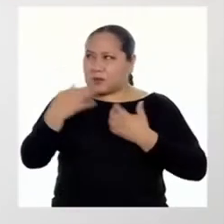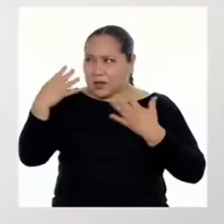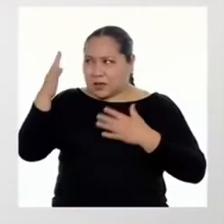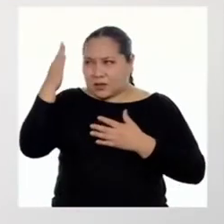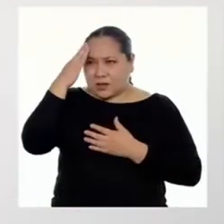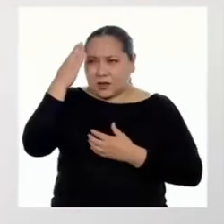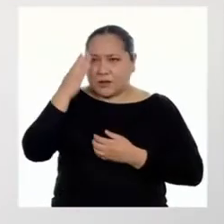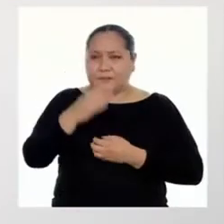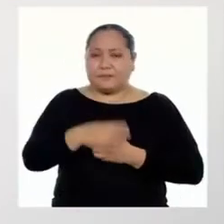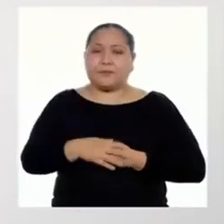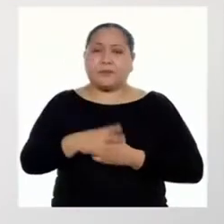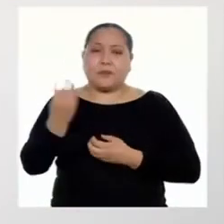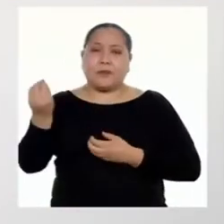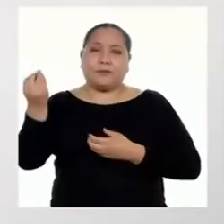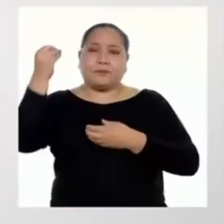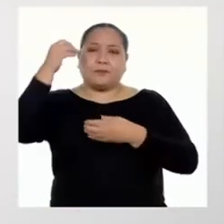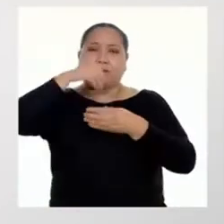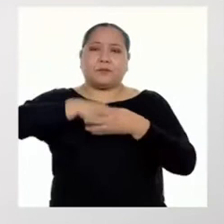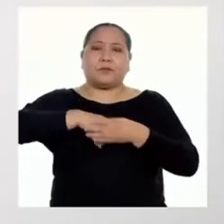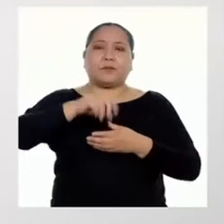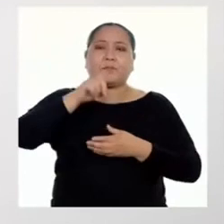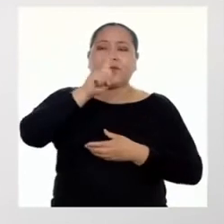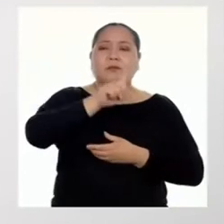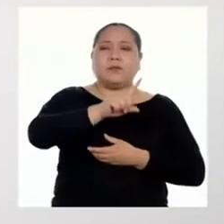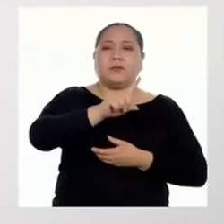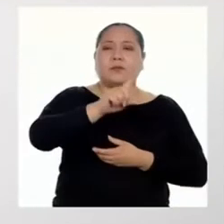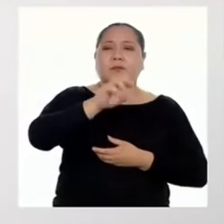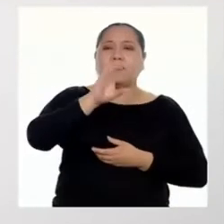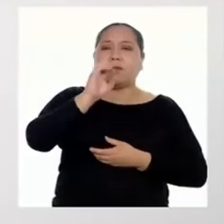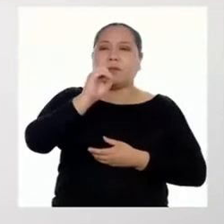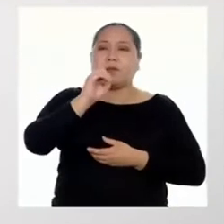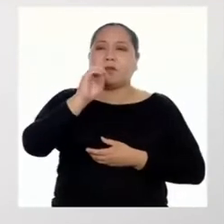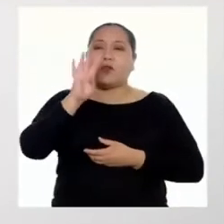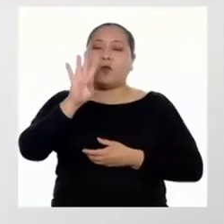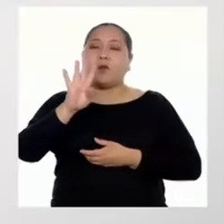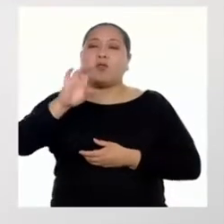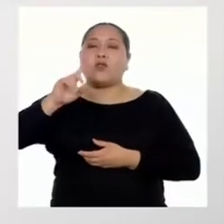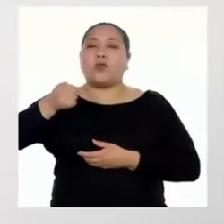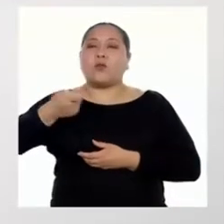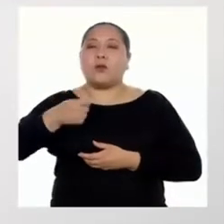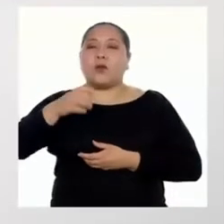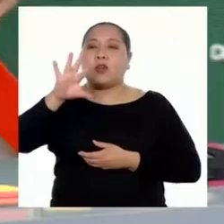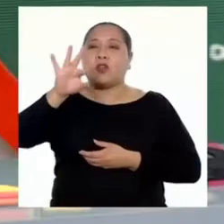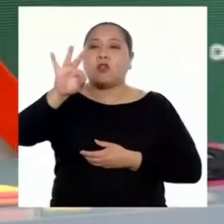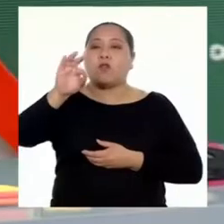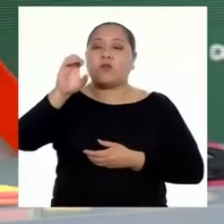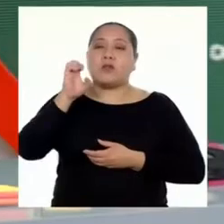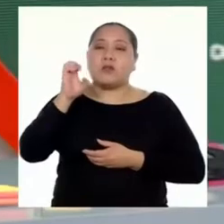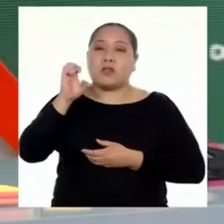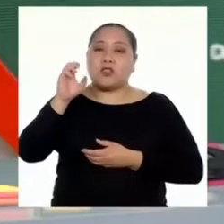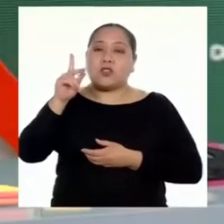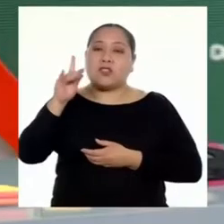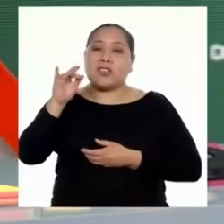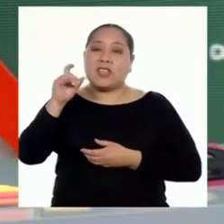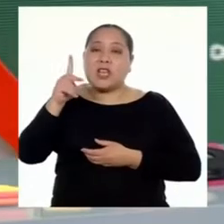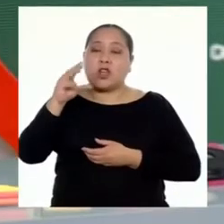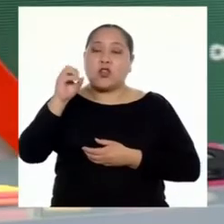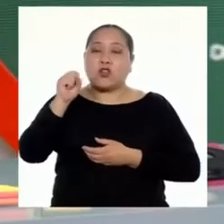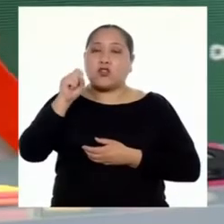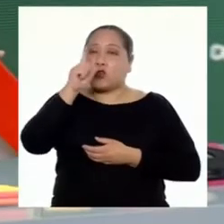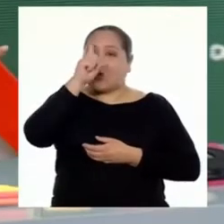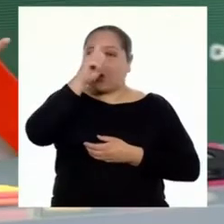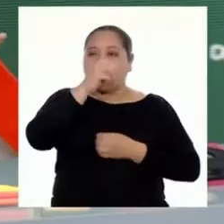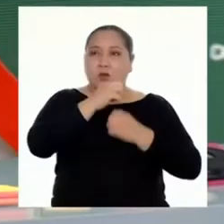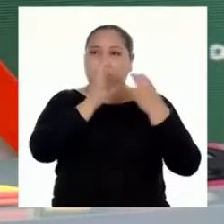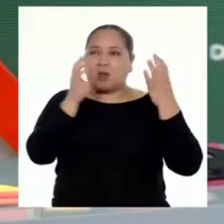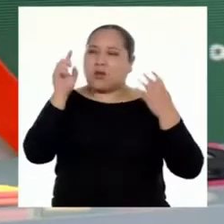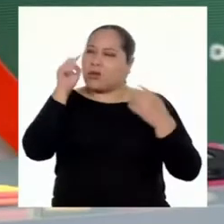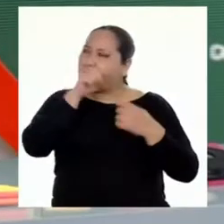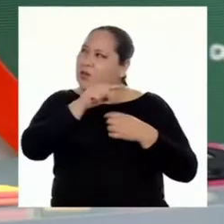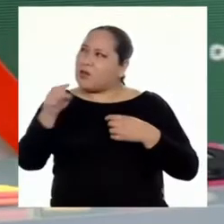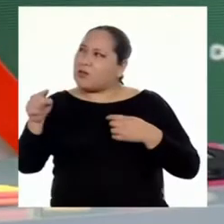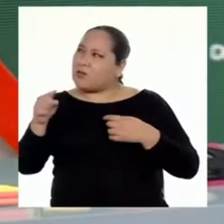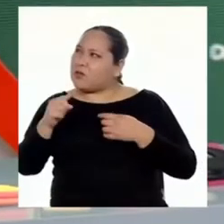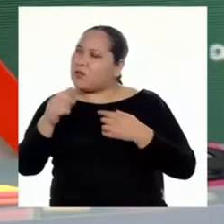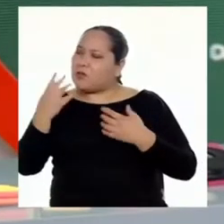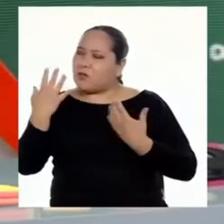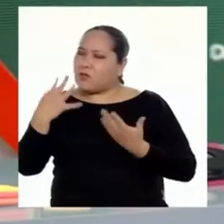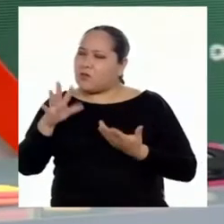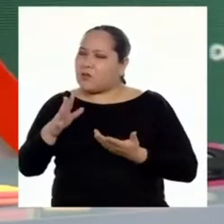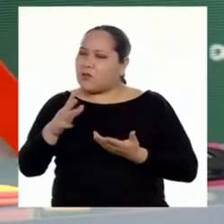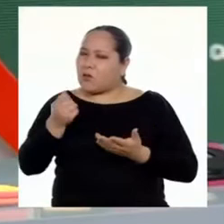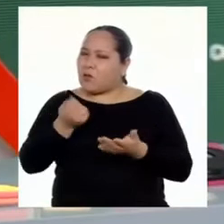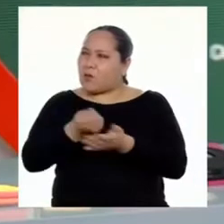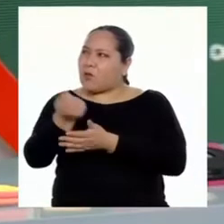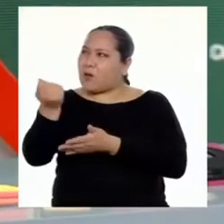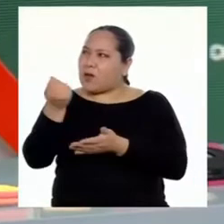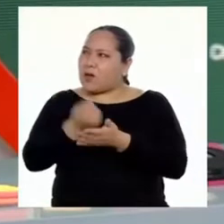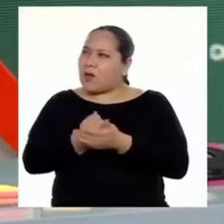Sabemos que se ha incorporado 104.900 kilogramos por día. Y con estos datos, ¿se podrá saber cuánta de